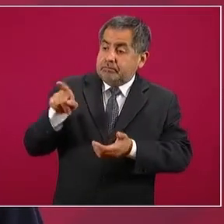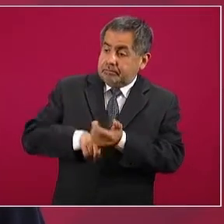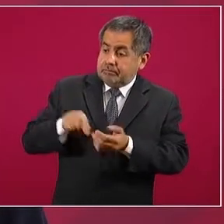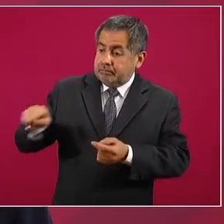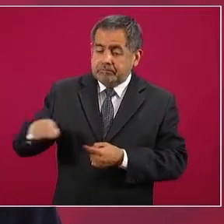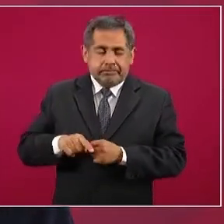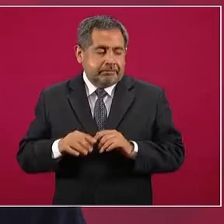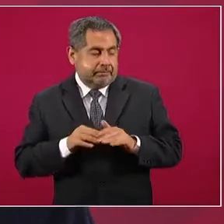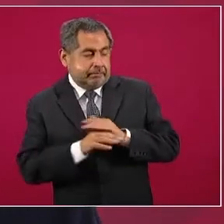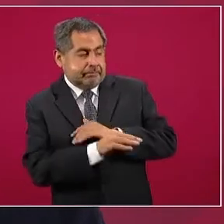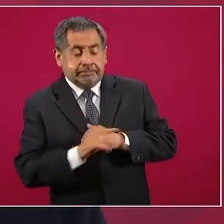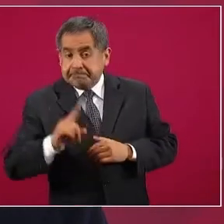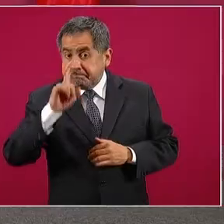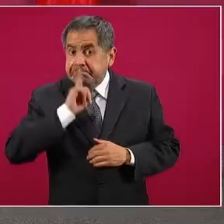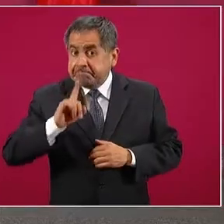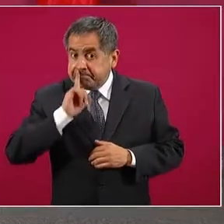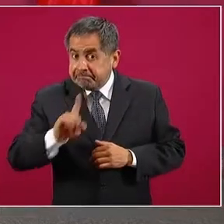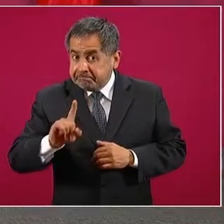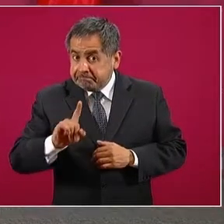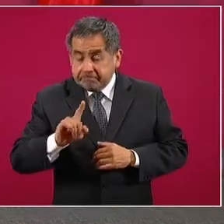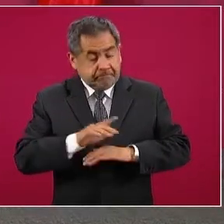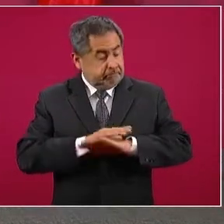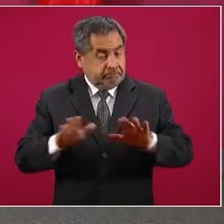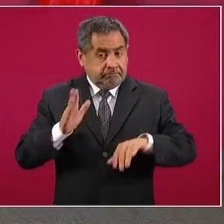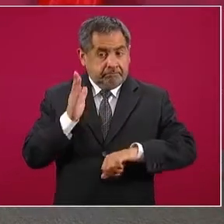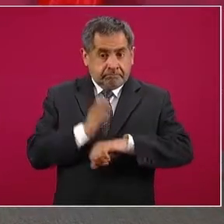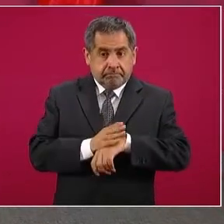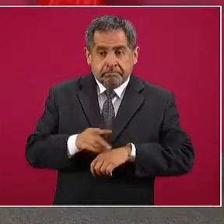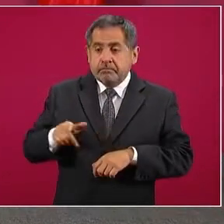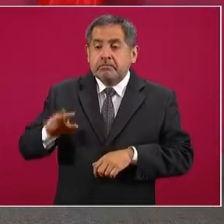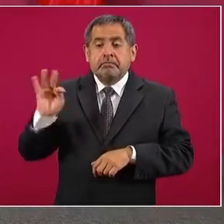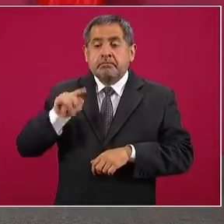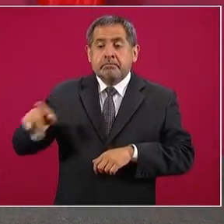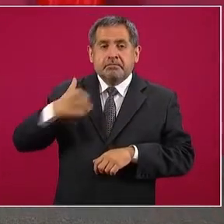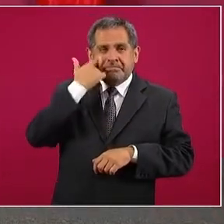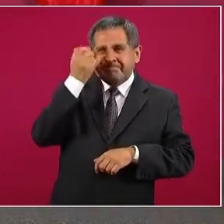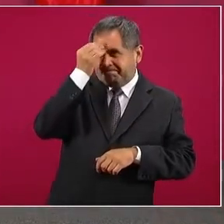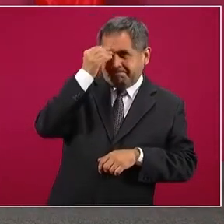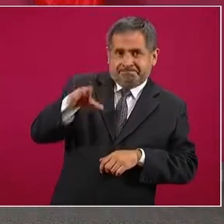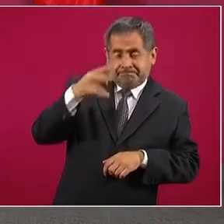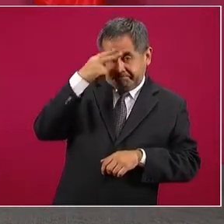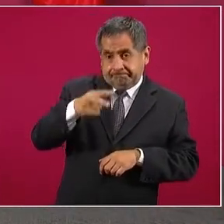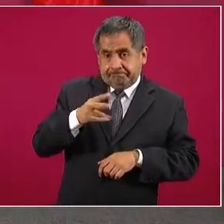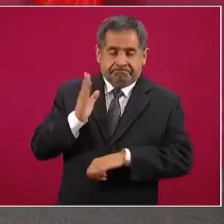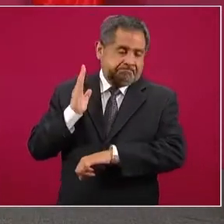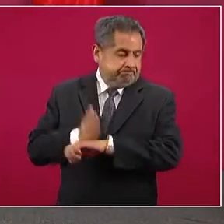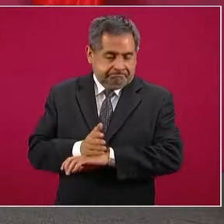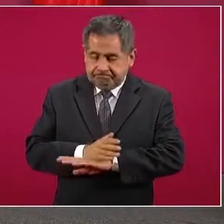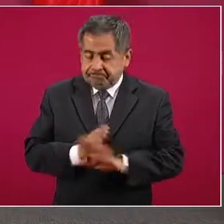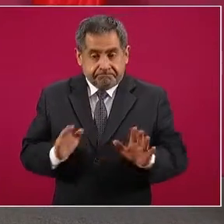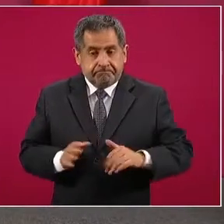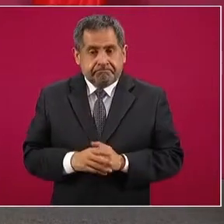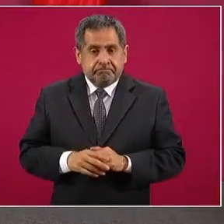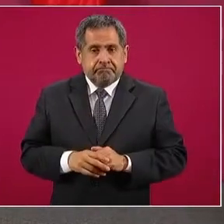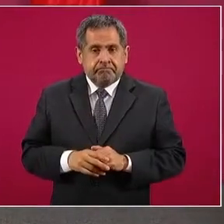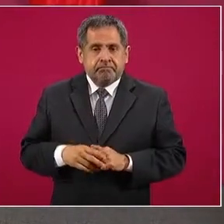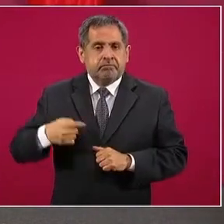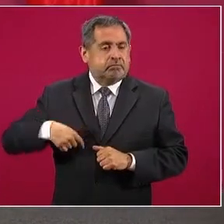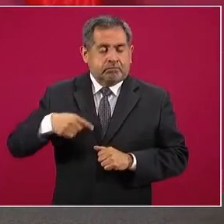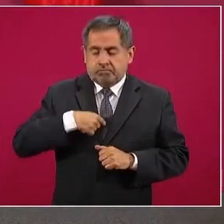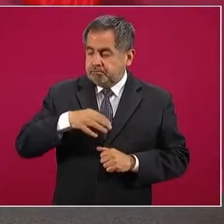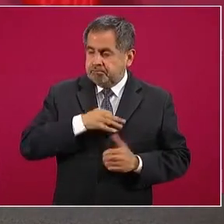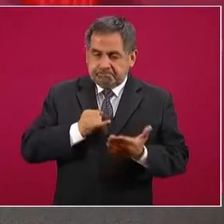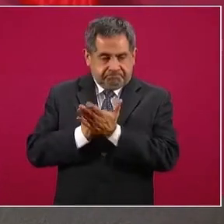busca perjudicar a México, México tenemos nosotros